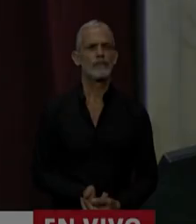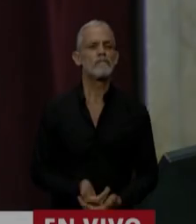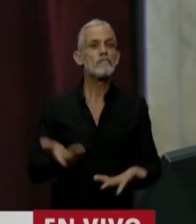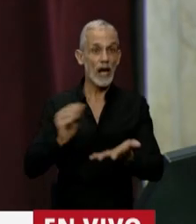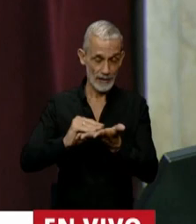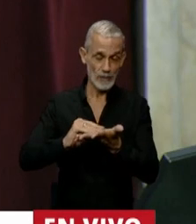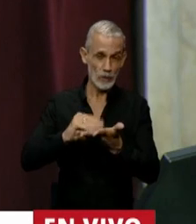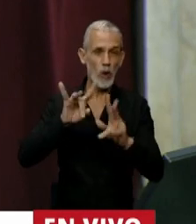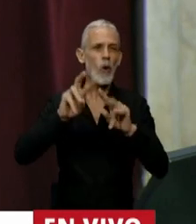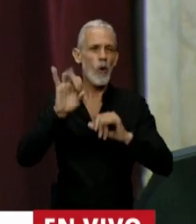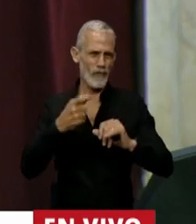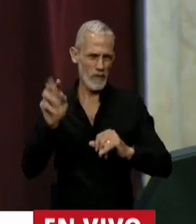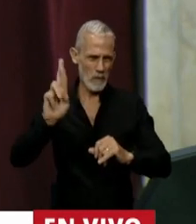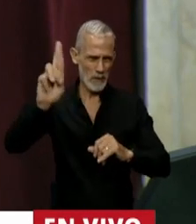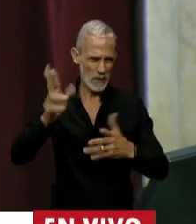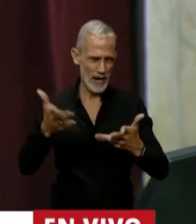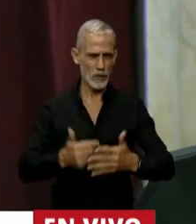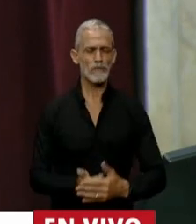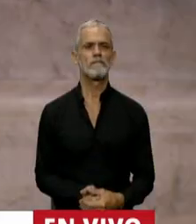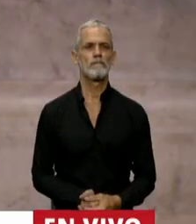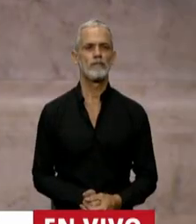Diputado Wolf, para una cuestión de privilegio.